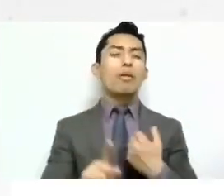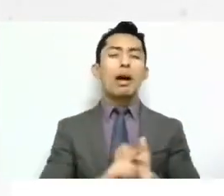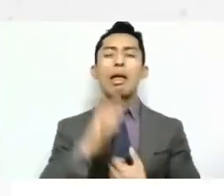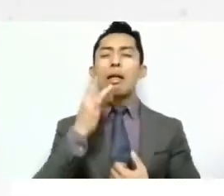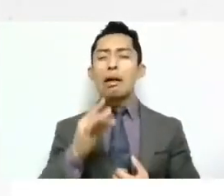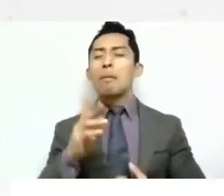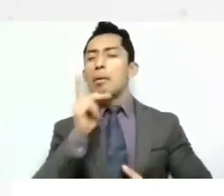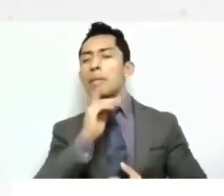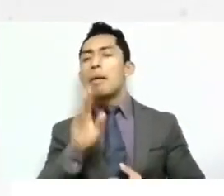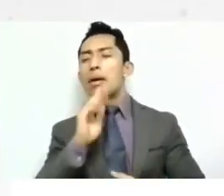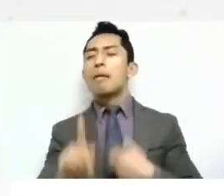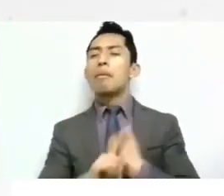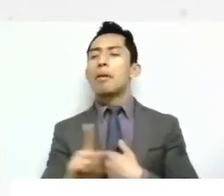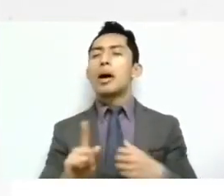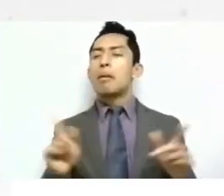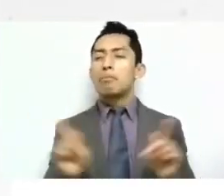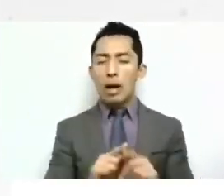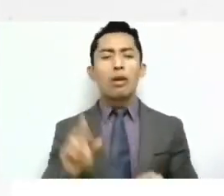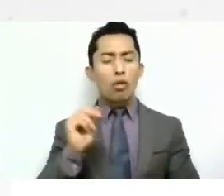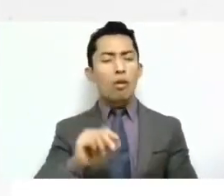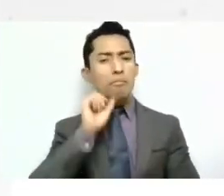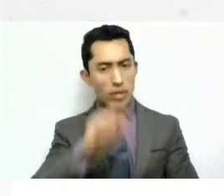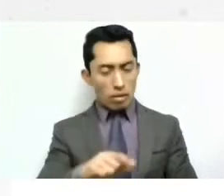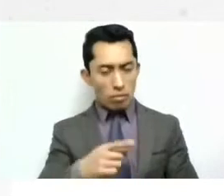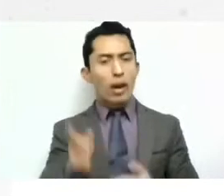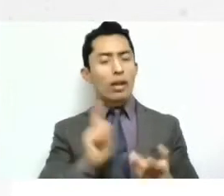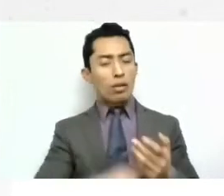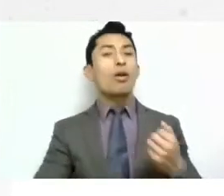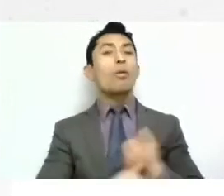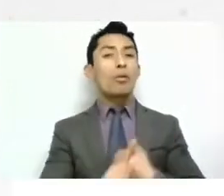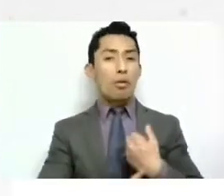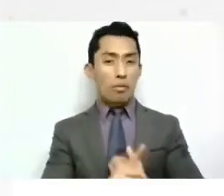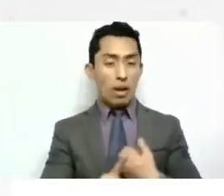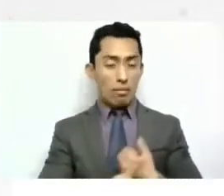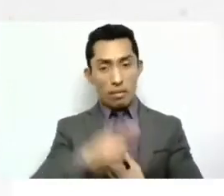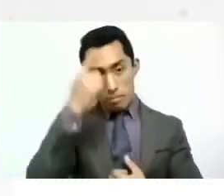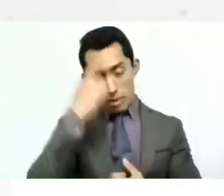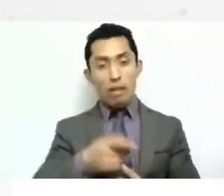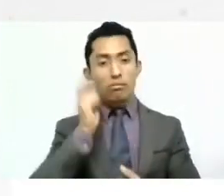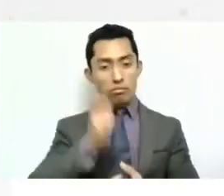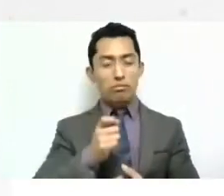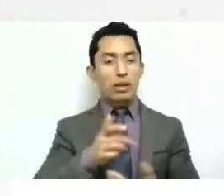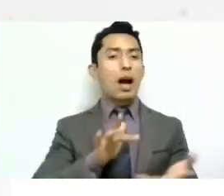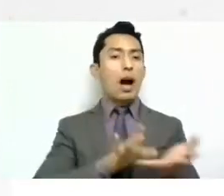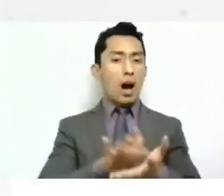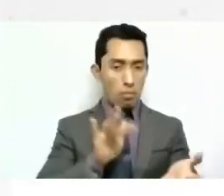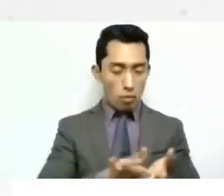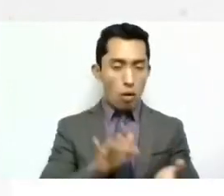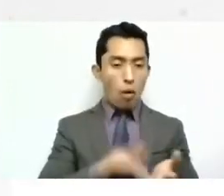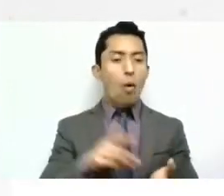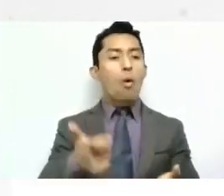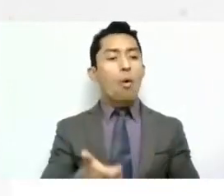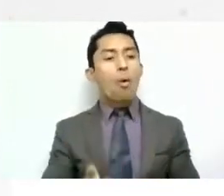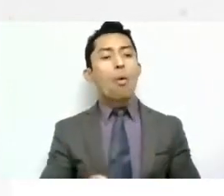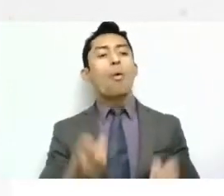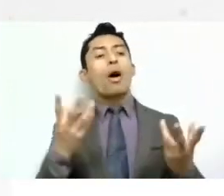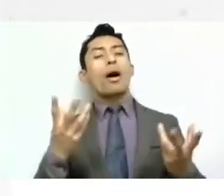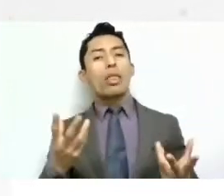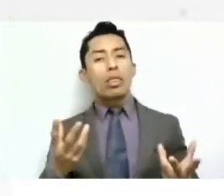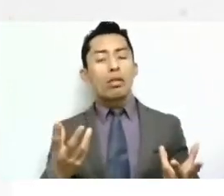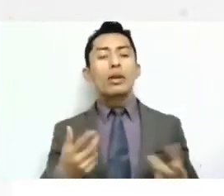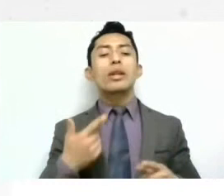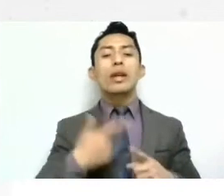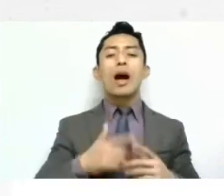hijos o cuidadores sino que también es un problema presupuestario como se ve en las sentencias de la corte de cuánto dinero a quién,